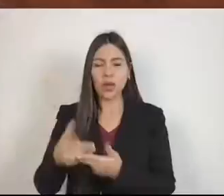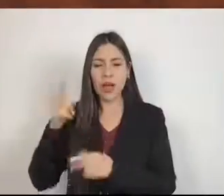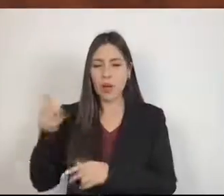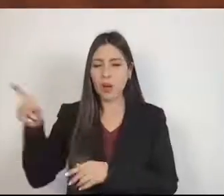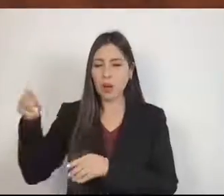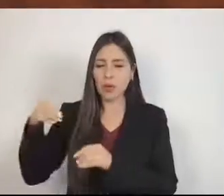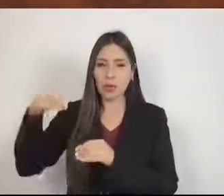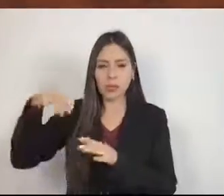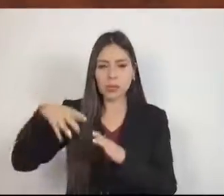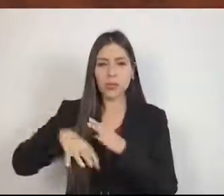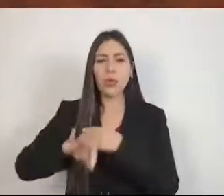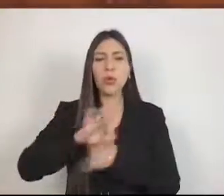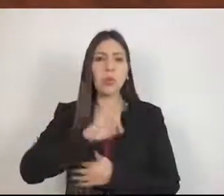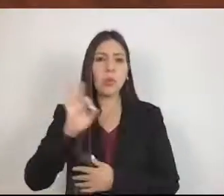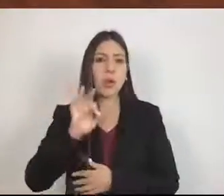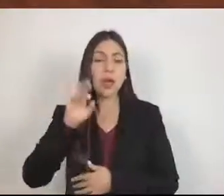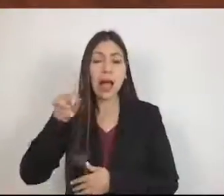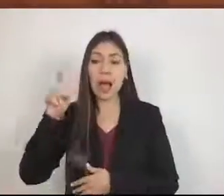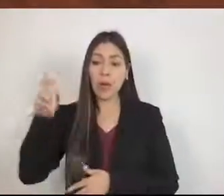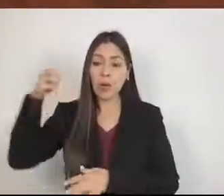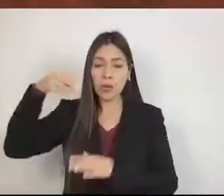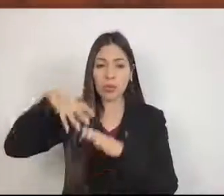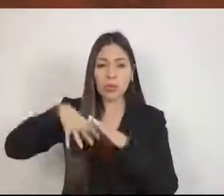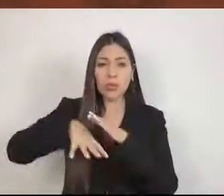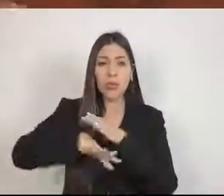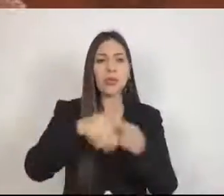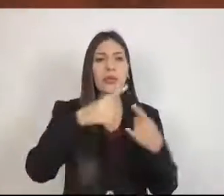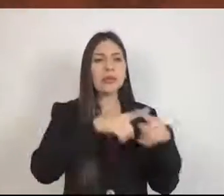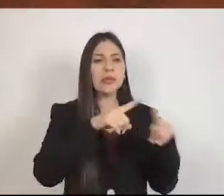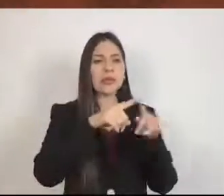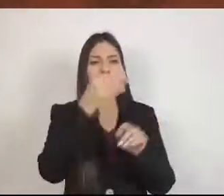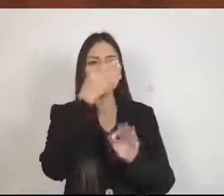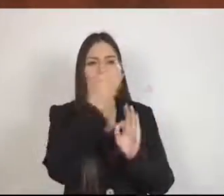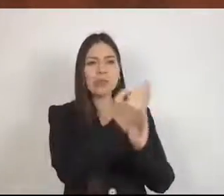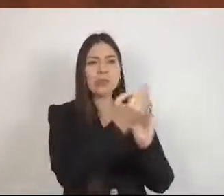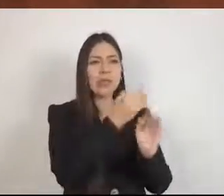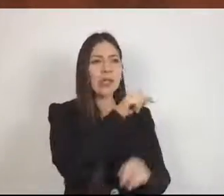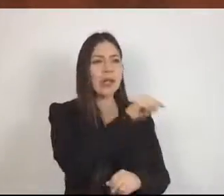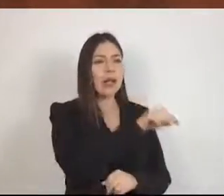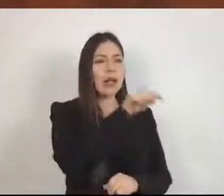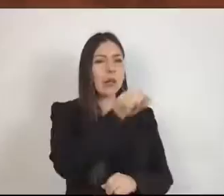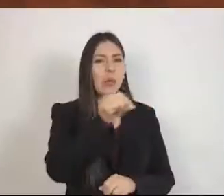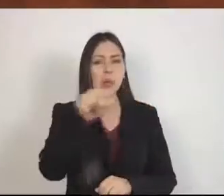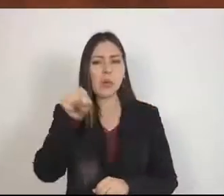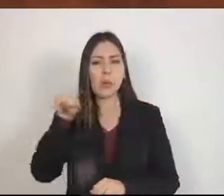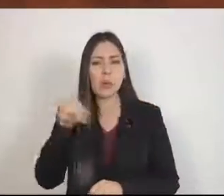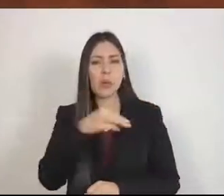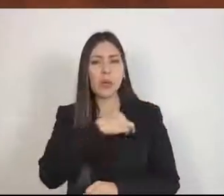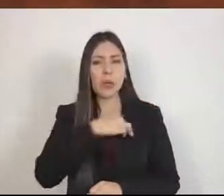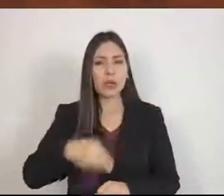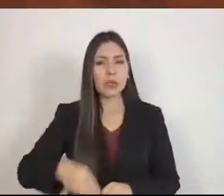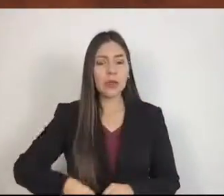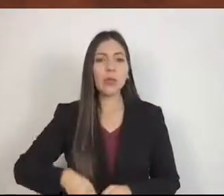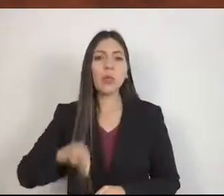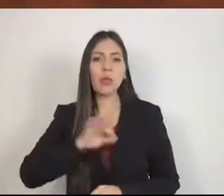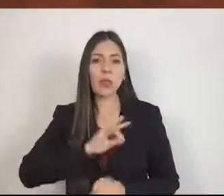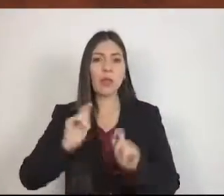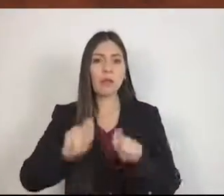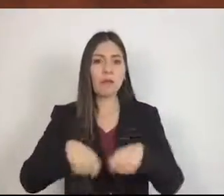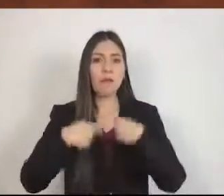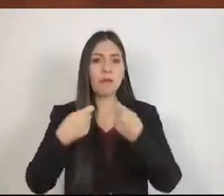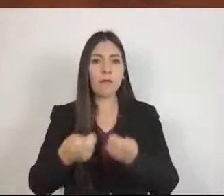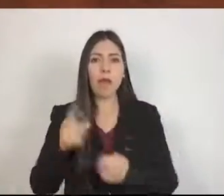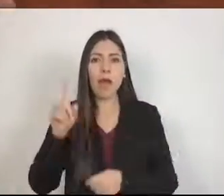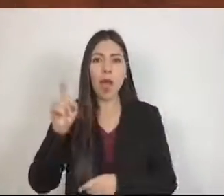los municipios aledaños, Nexlalpan, Tonanitla y todos los municipios que se encuentran a su alrededor, puedan ser beneficiarios de esa agua